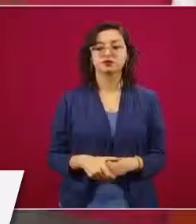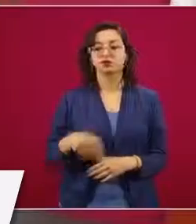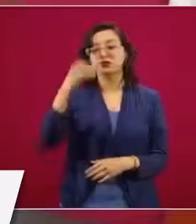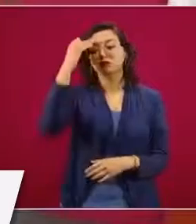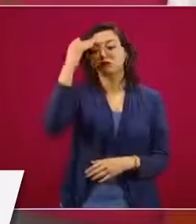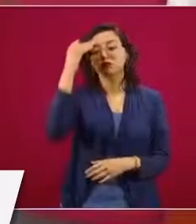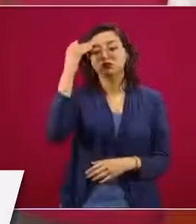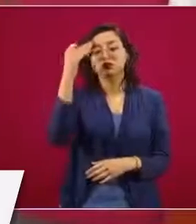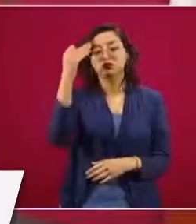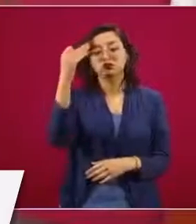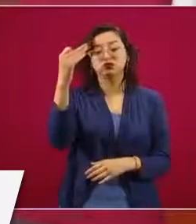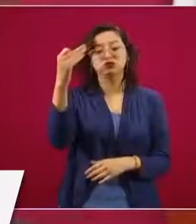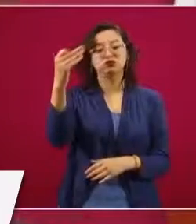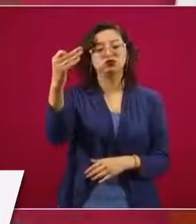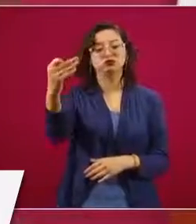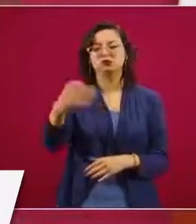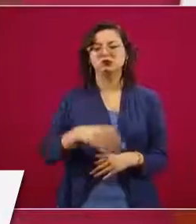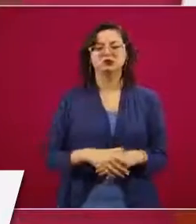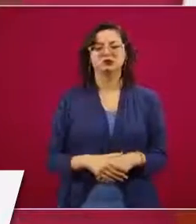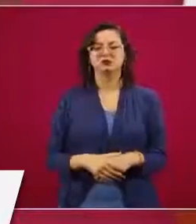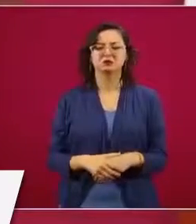deseamos y esperamos.